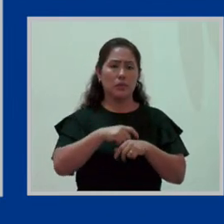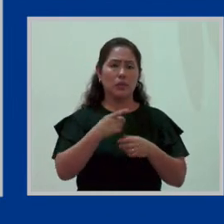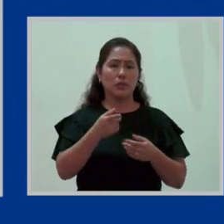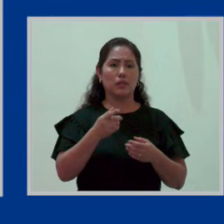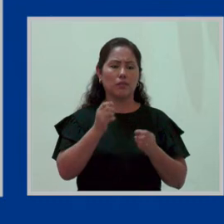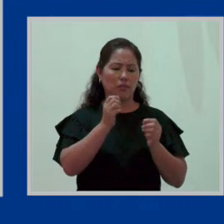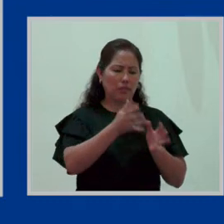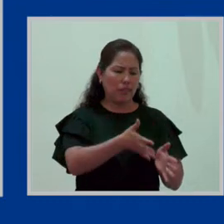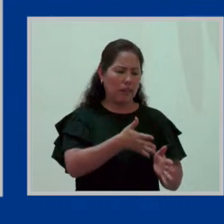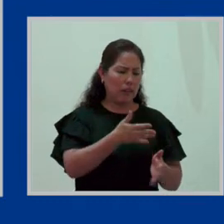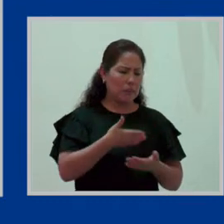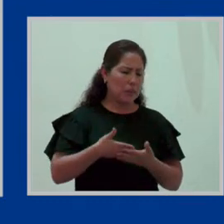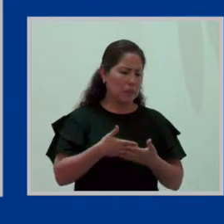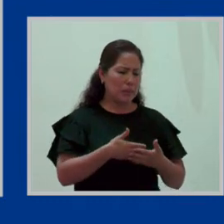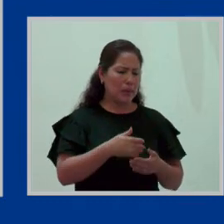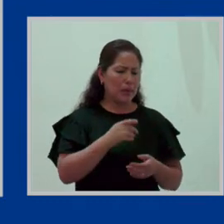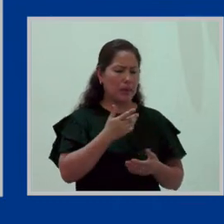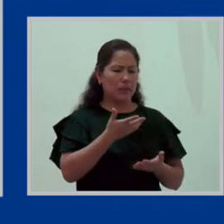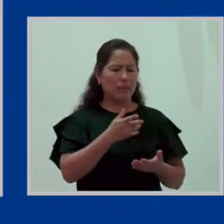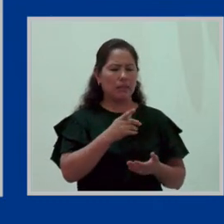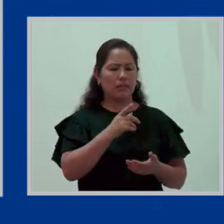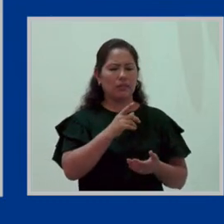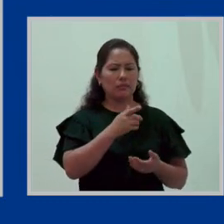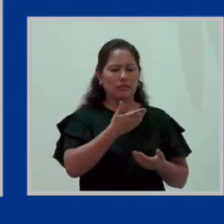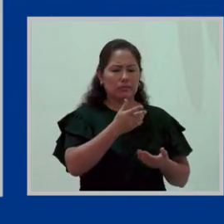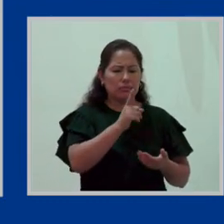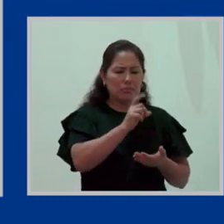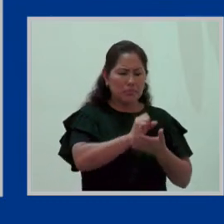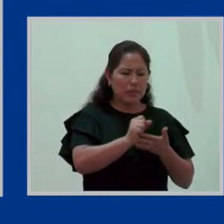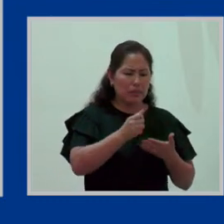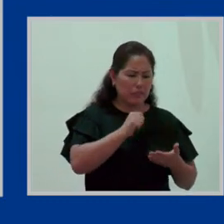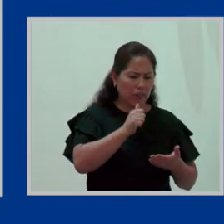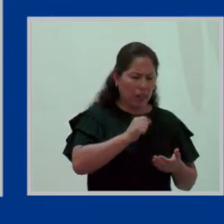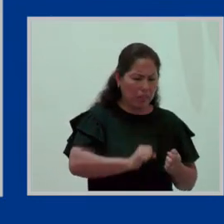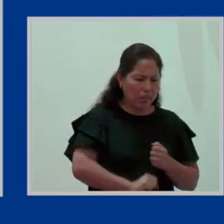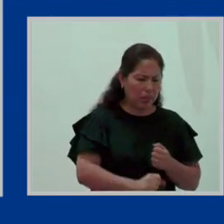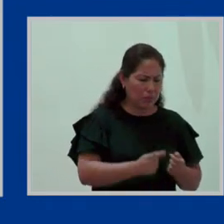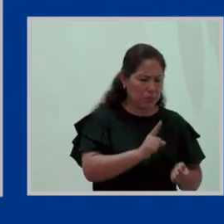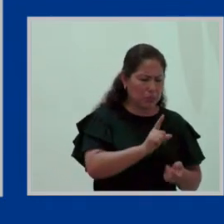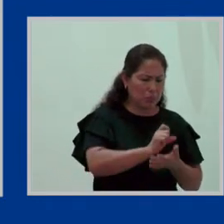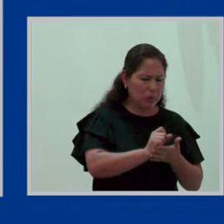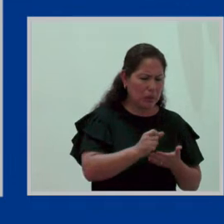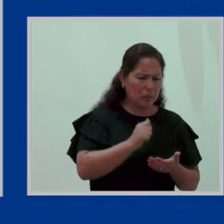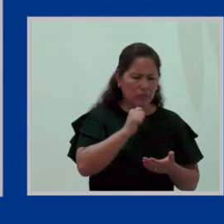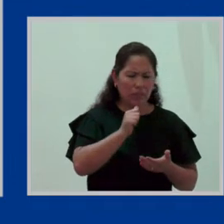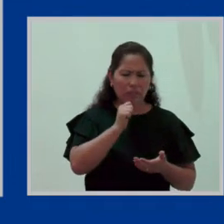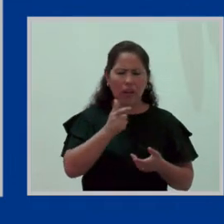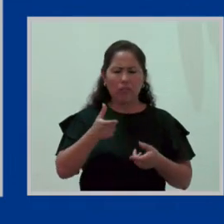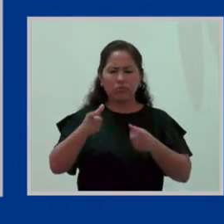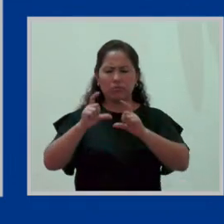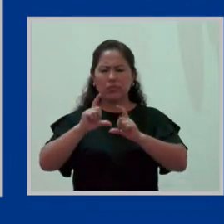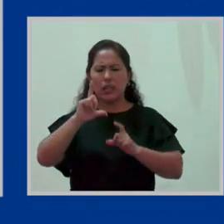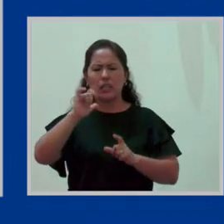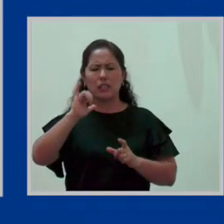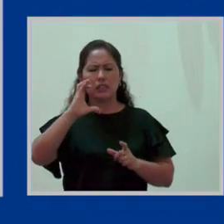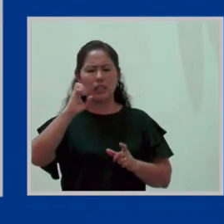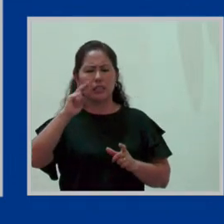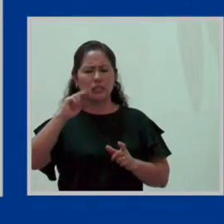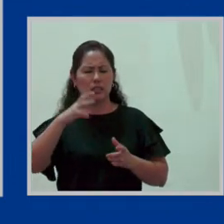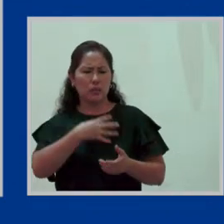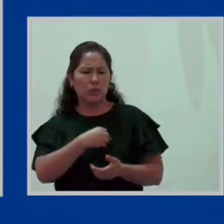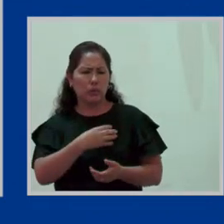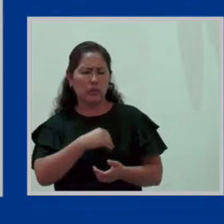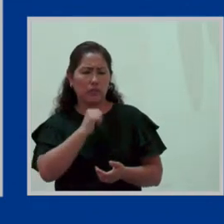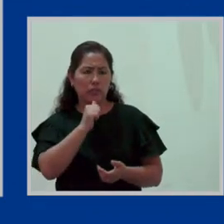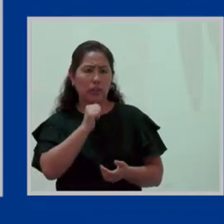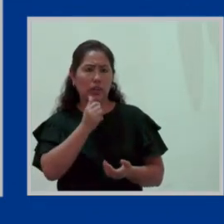dejar al bebé un mes y medio de haber nacido, si es que se tomó la licencia prenatal o con suerte, si se pudo